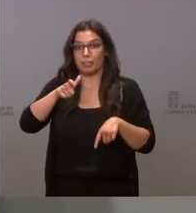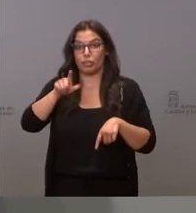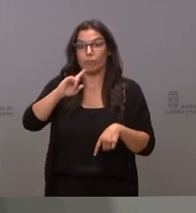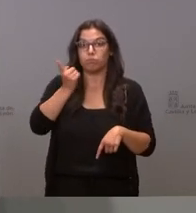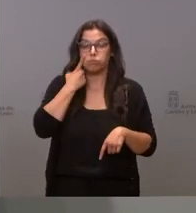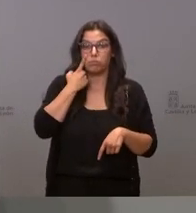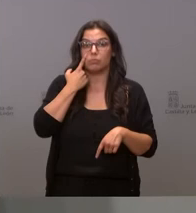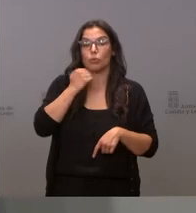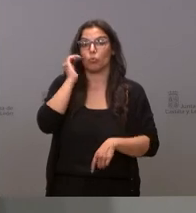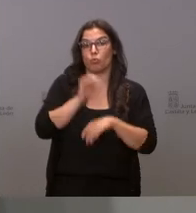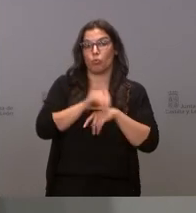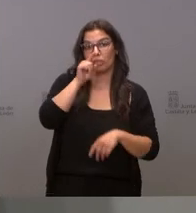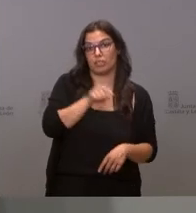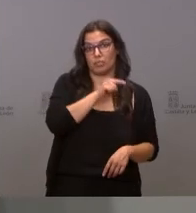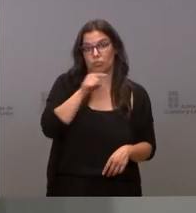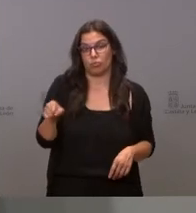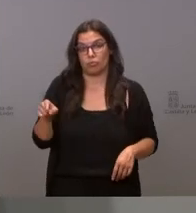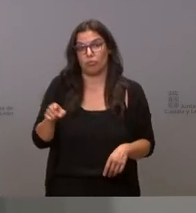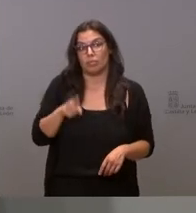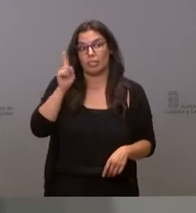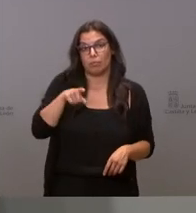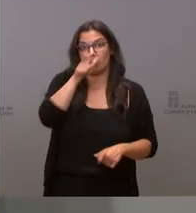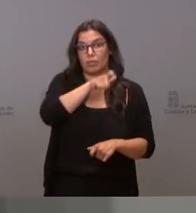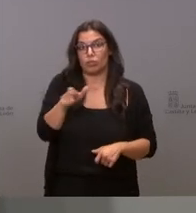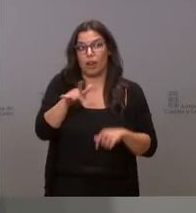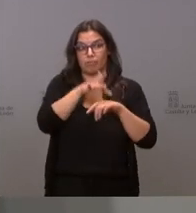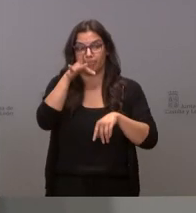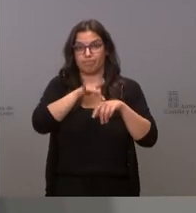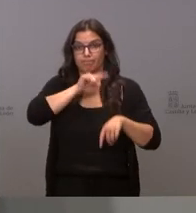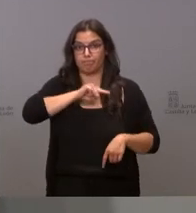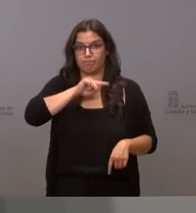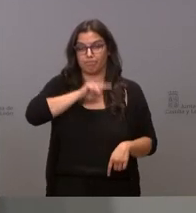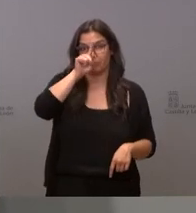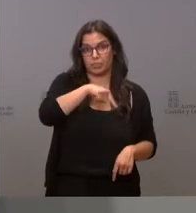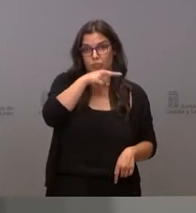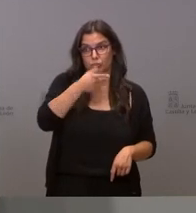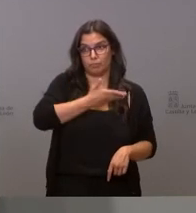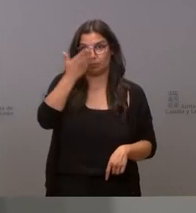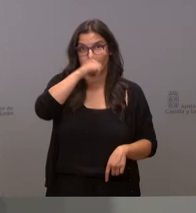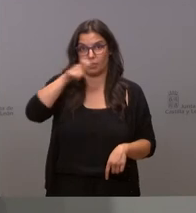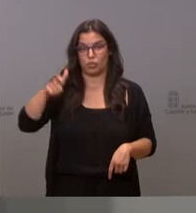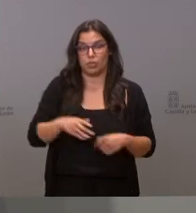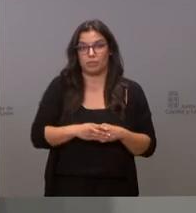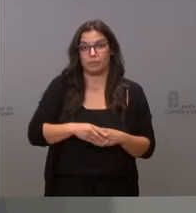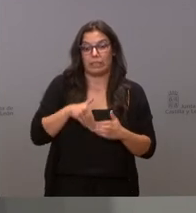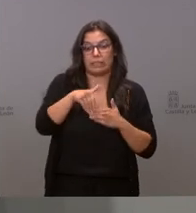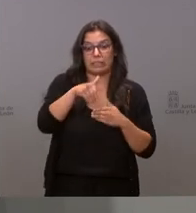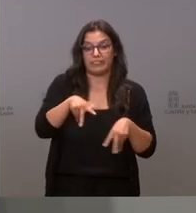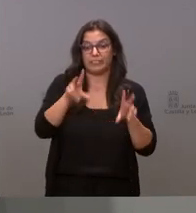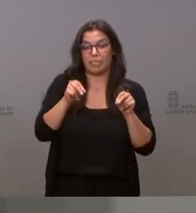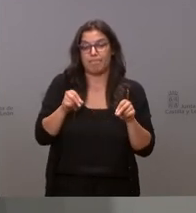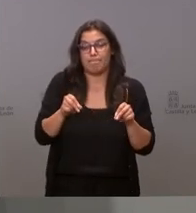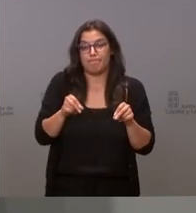de las normas y de la concienciación de nuestra población va a ser corto hombre